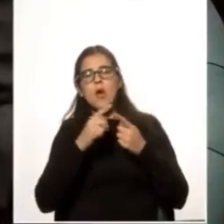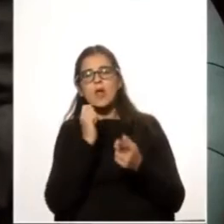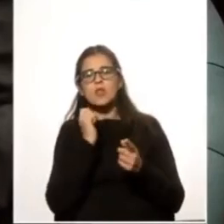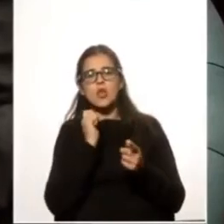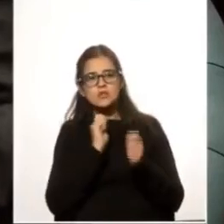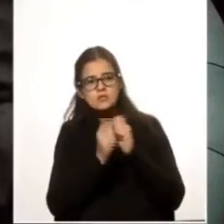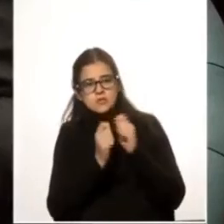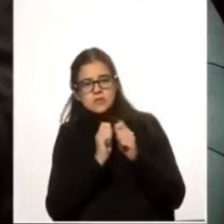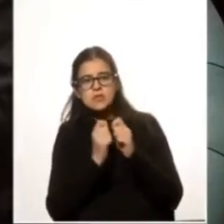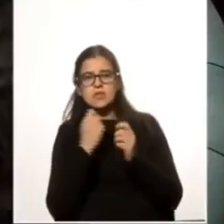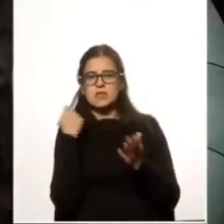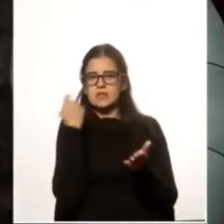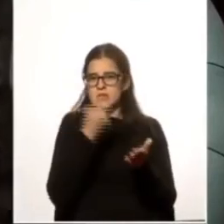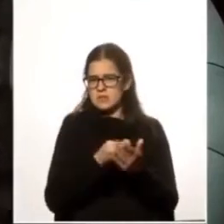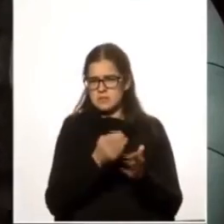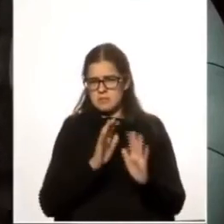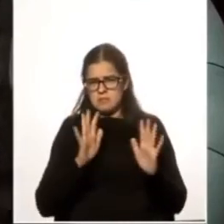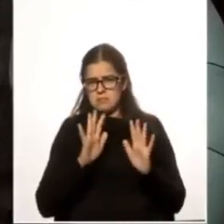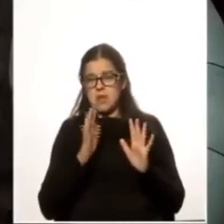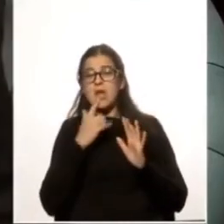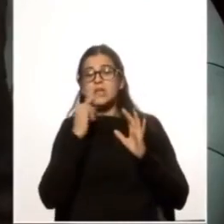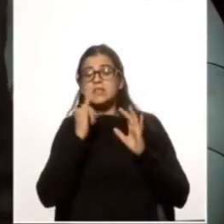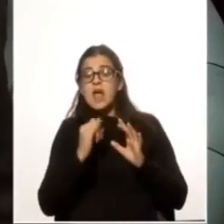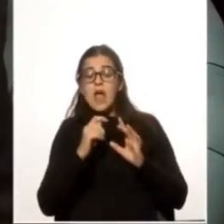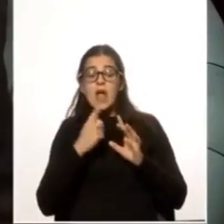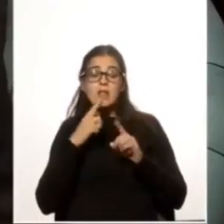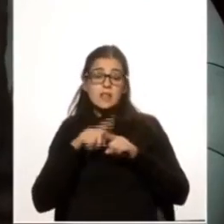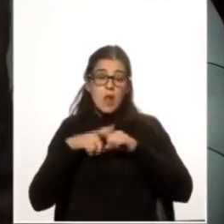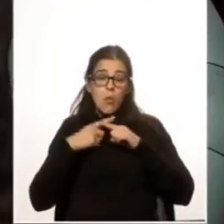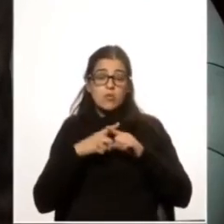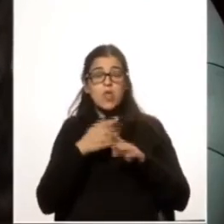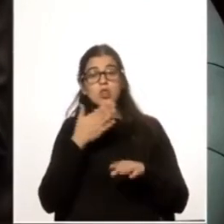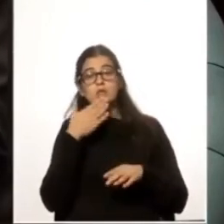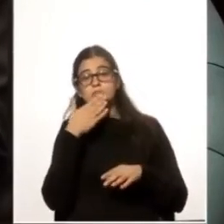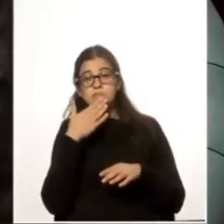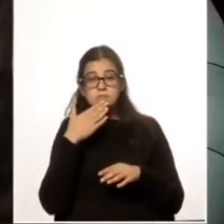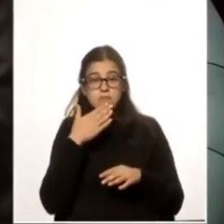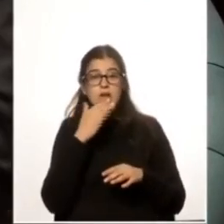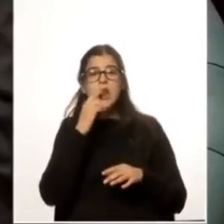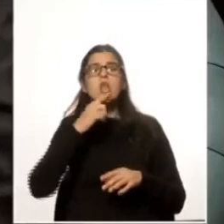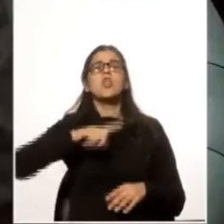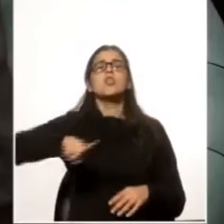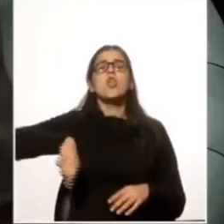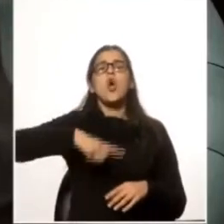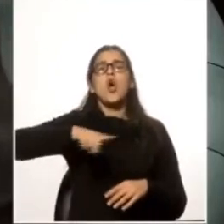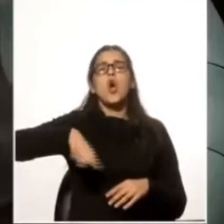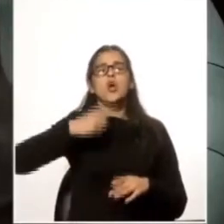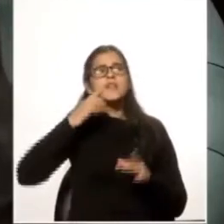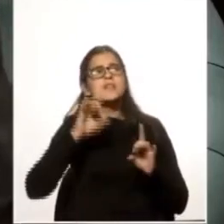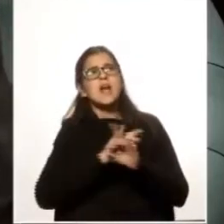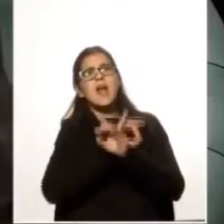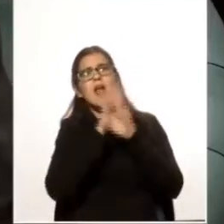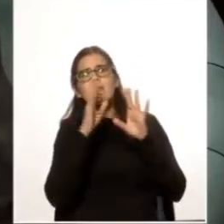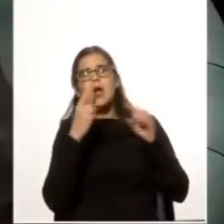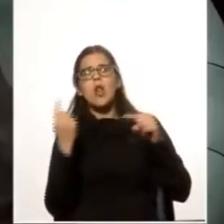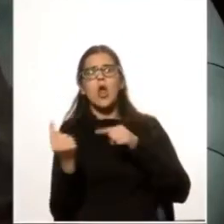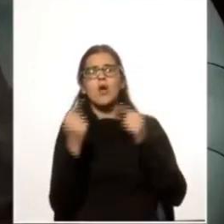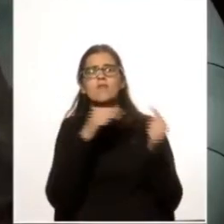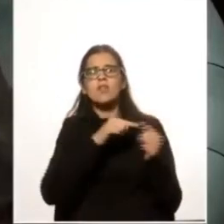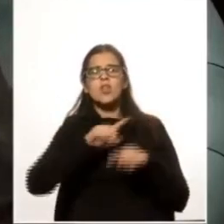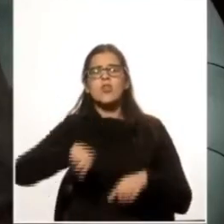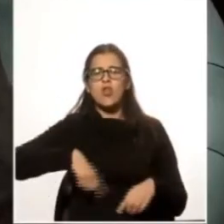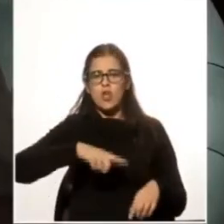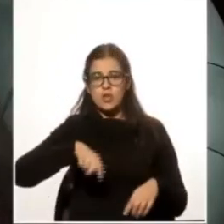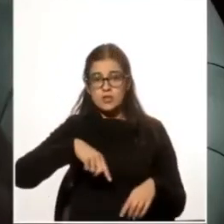inversiones. Lo que se estaba discutiendo o cuestionando era dónde se dirimían los conflictos